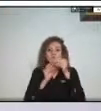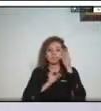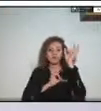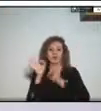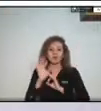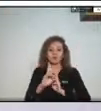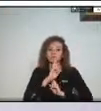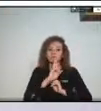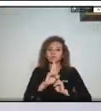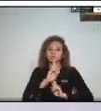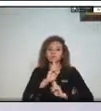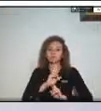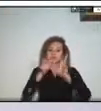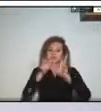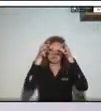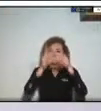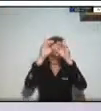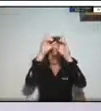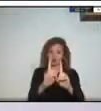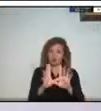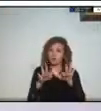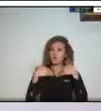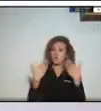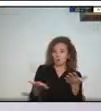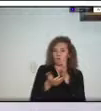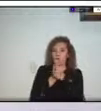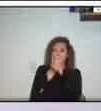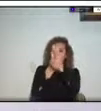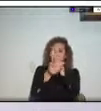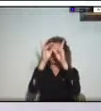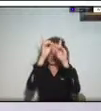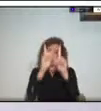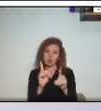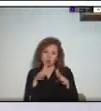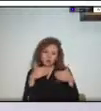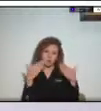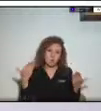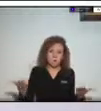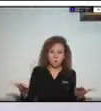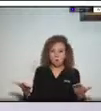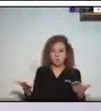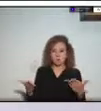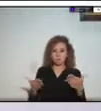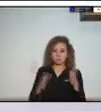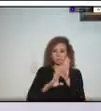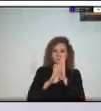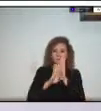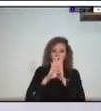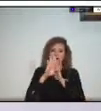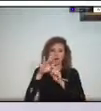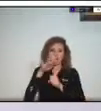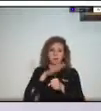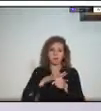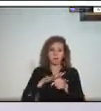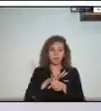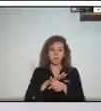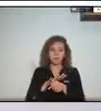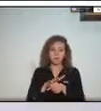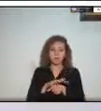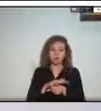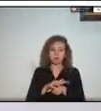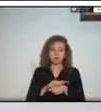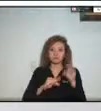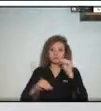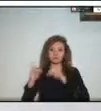definió cómo fue esa metodología que ustedes pudieron haber desarrollado en el territorio para elaborar este instrumento o